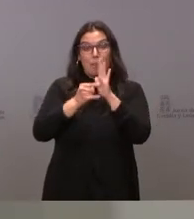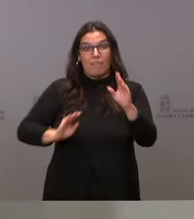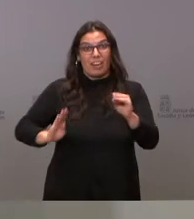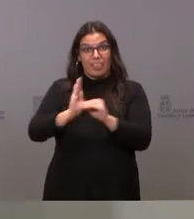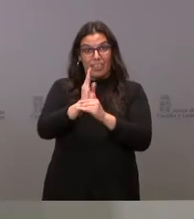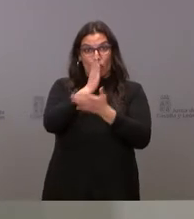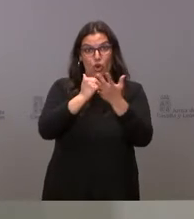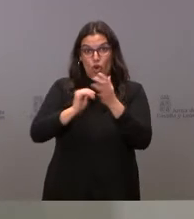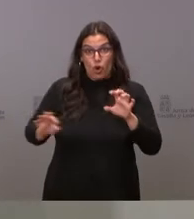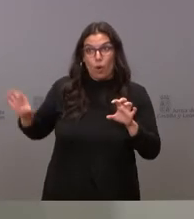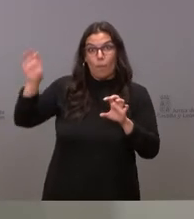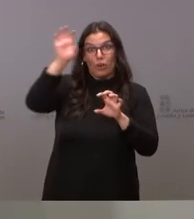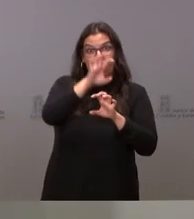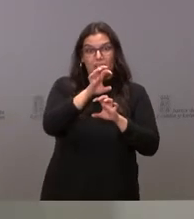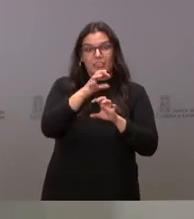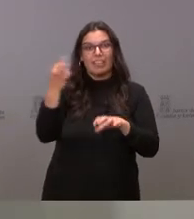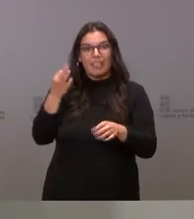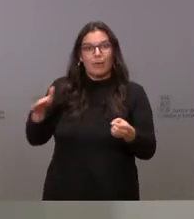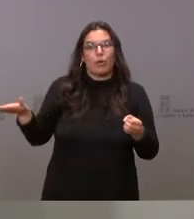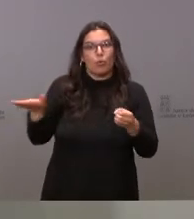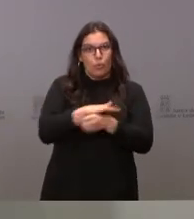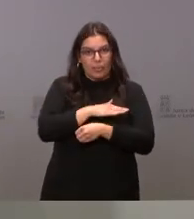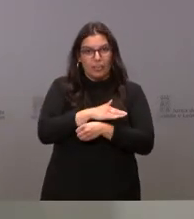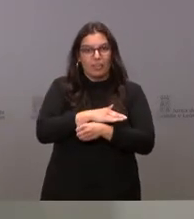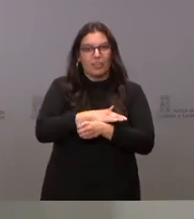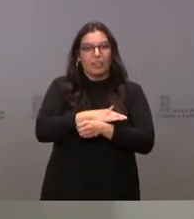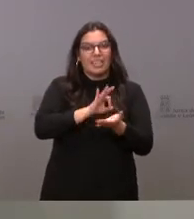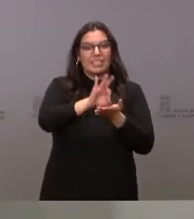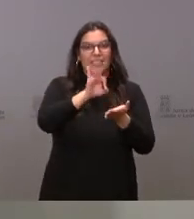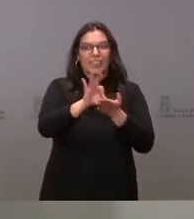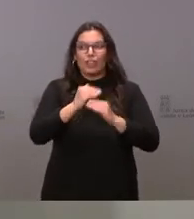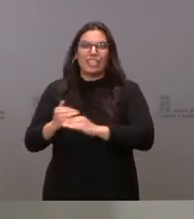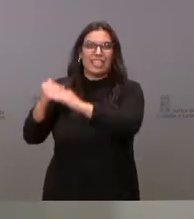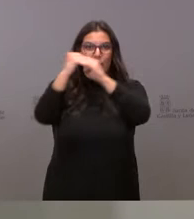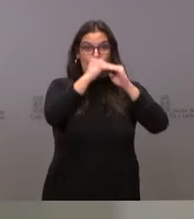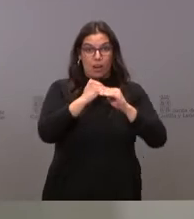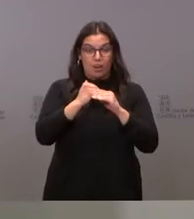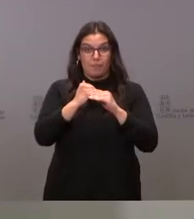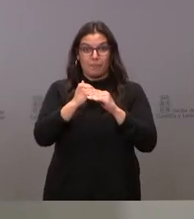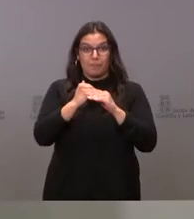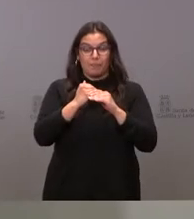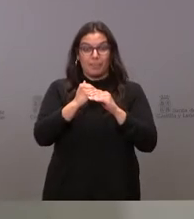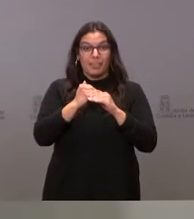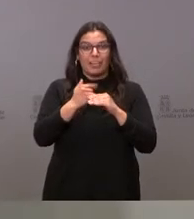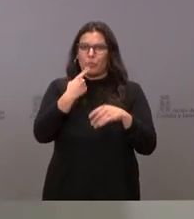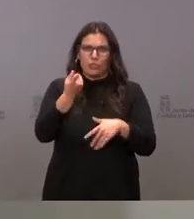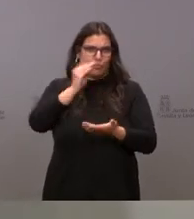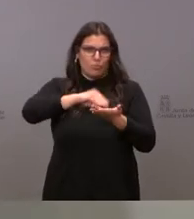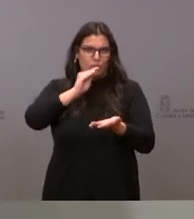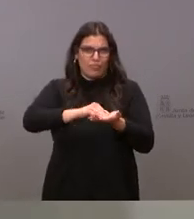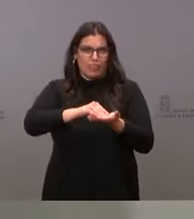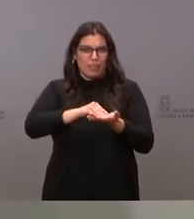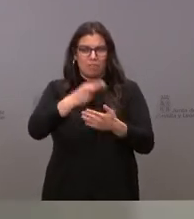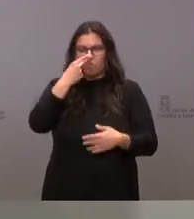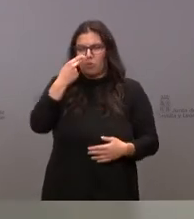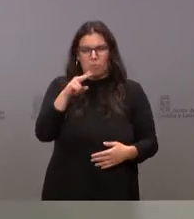tiene que ser capaz de financiar los servicios en condiciones de equidad y que hay unos servicios, y lo hemos dicho tantas veces ya, no nos